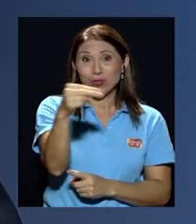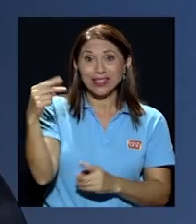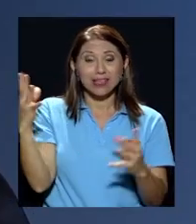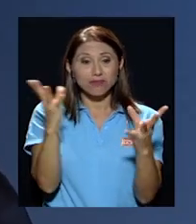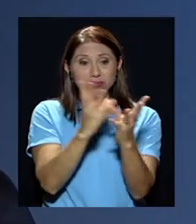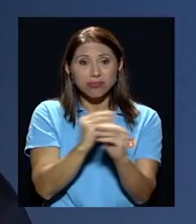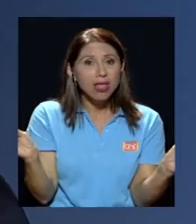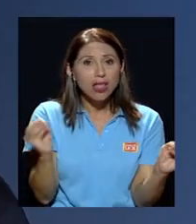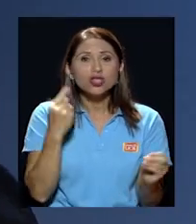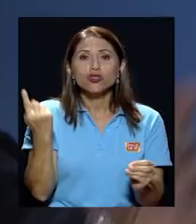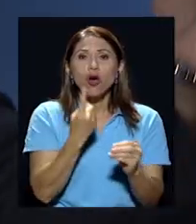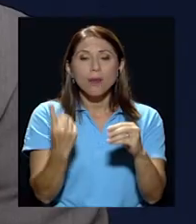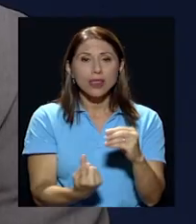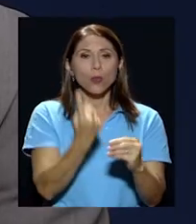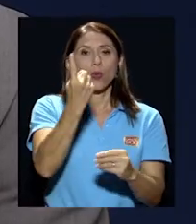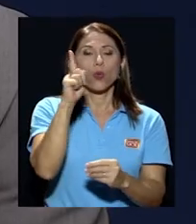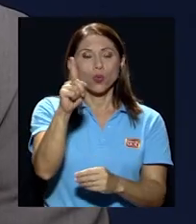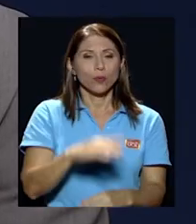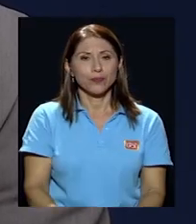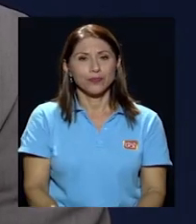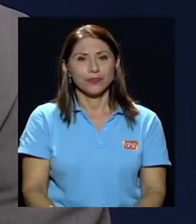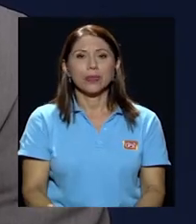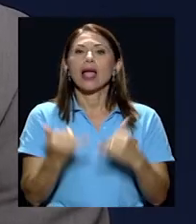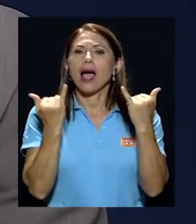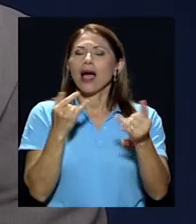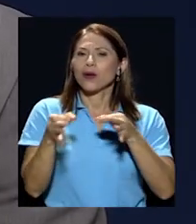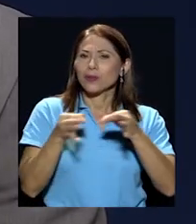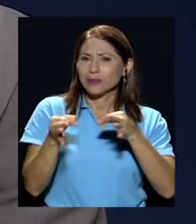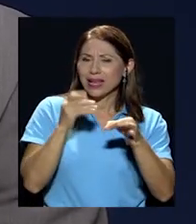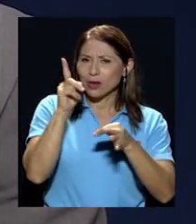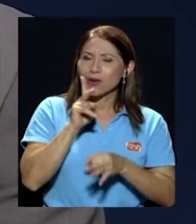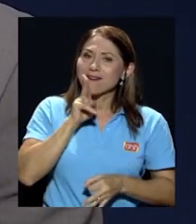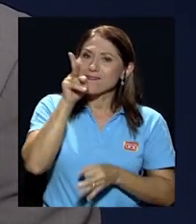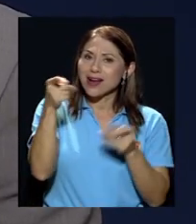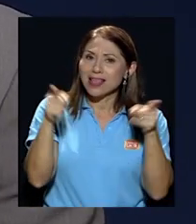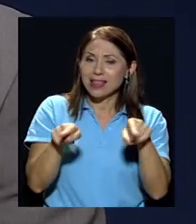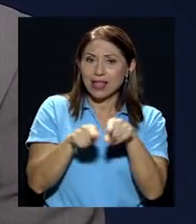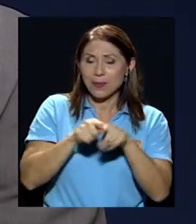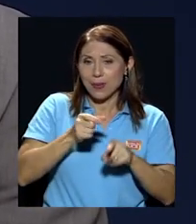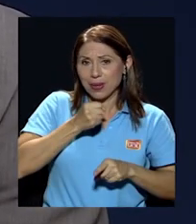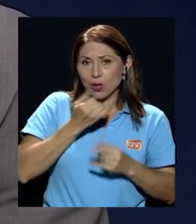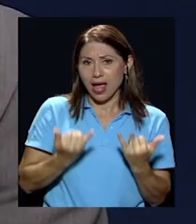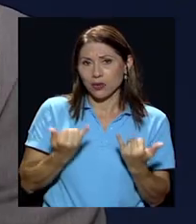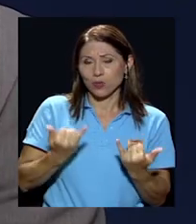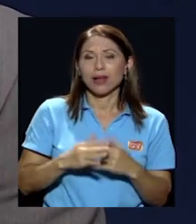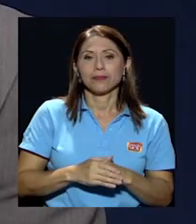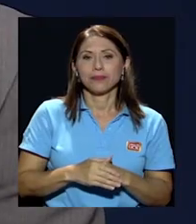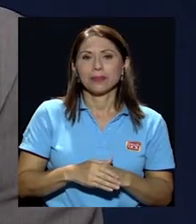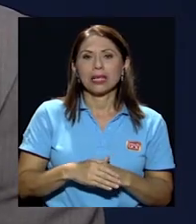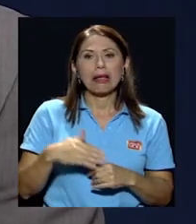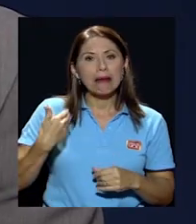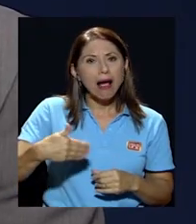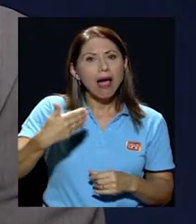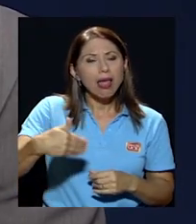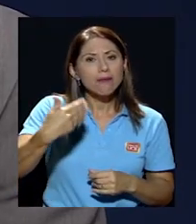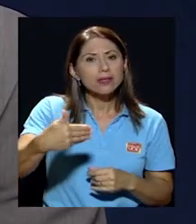noticiero en esa divisora ahora le a explicar una realidad que también obedece al periodismo actual cada vez más los